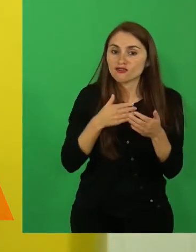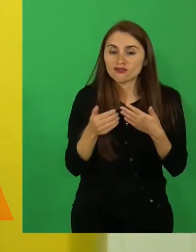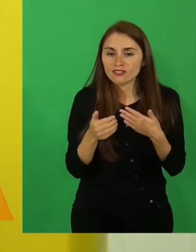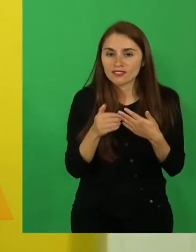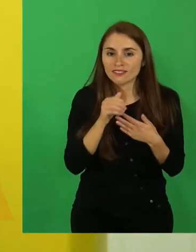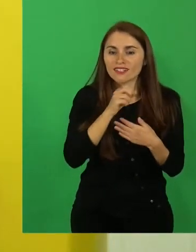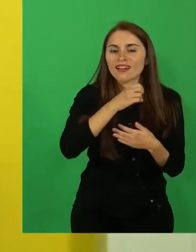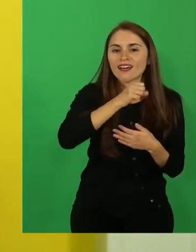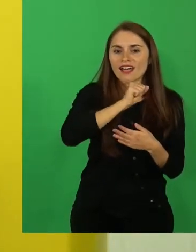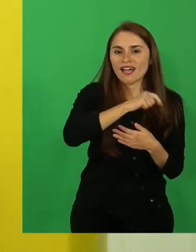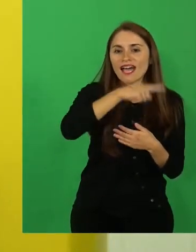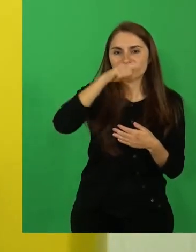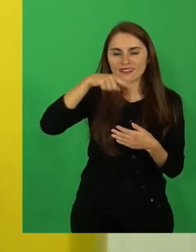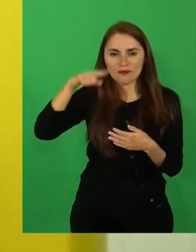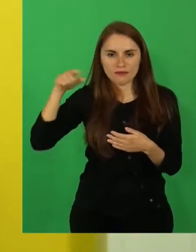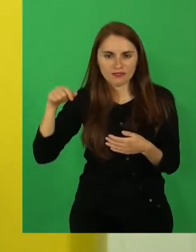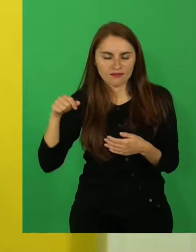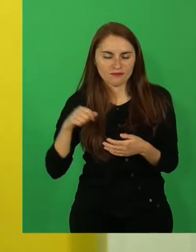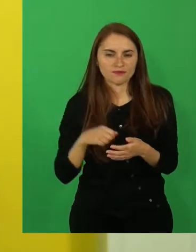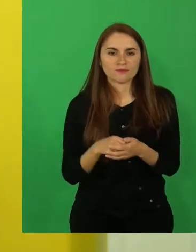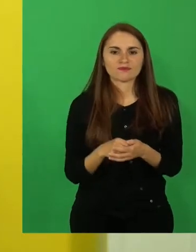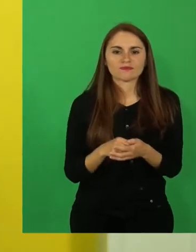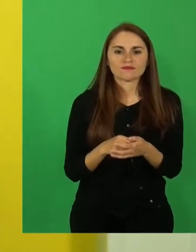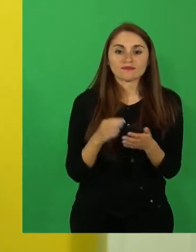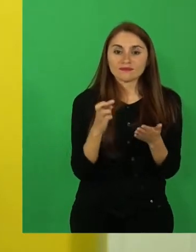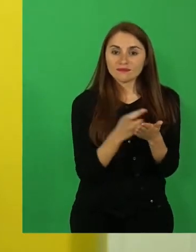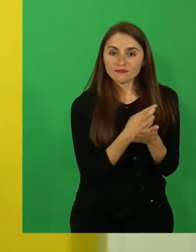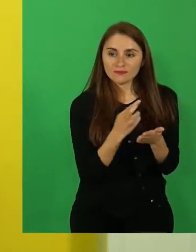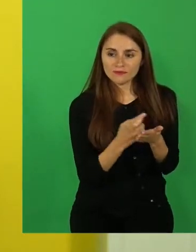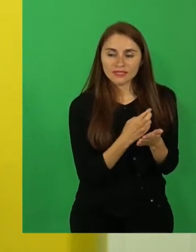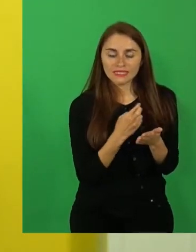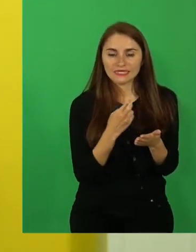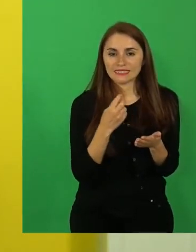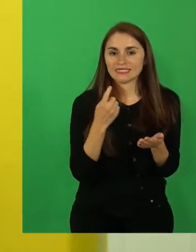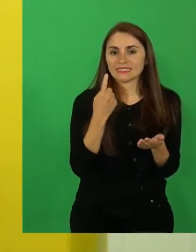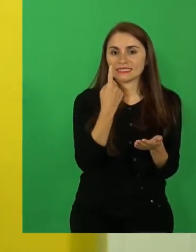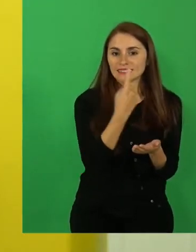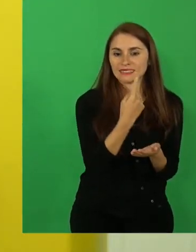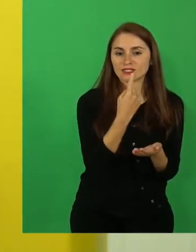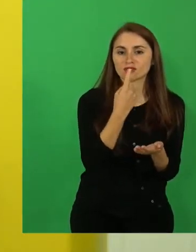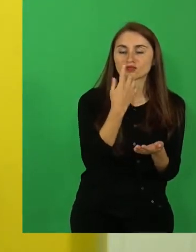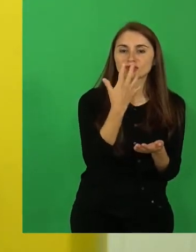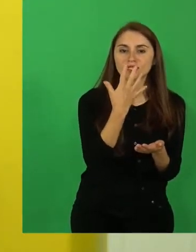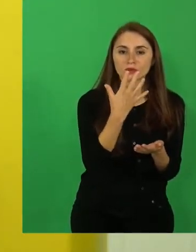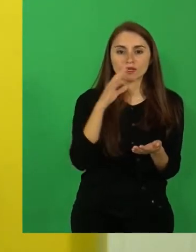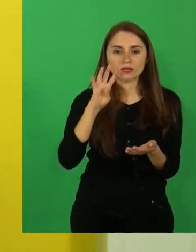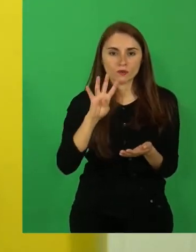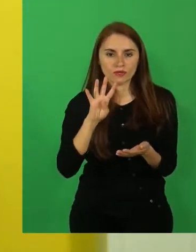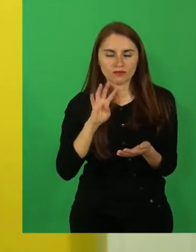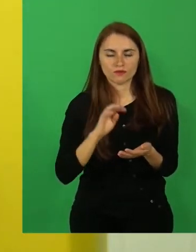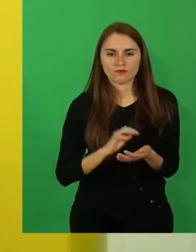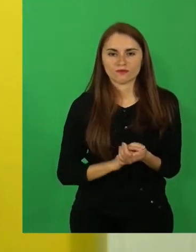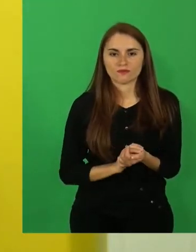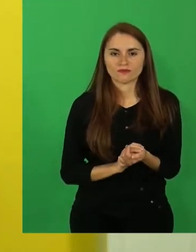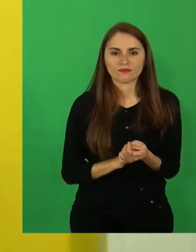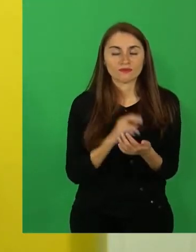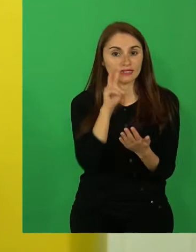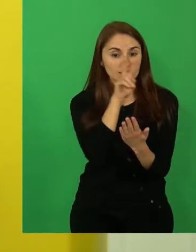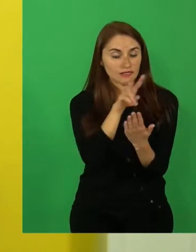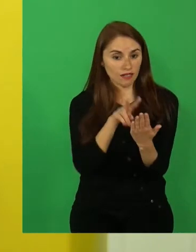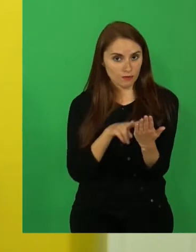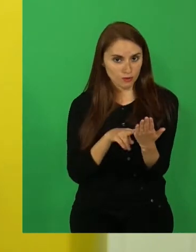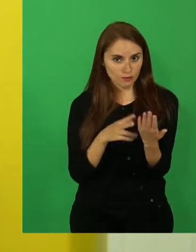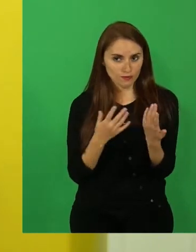página del libro 154. Y dice así.